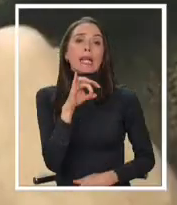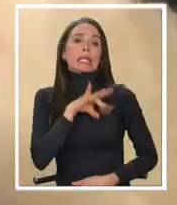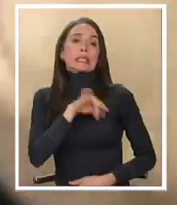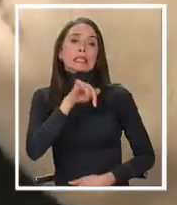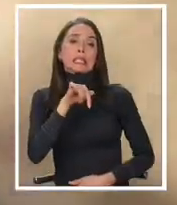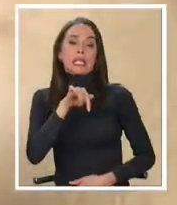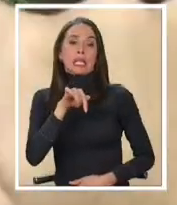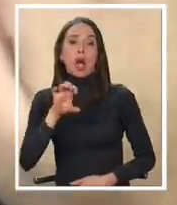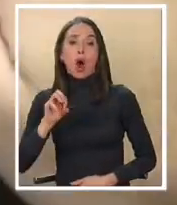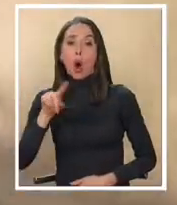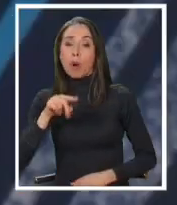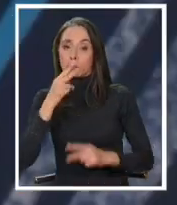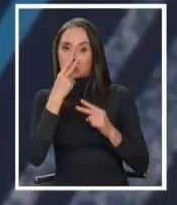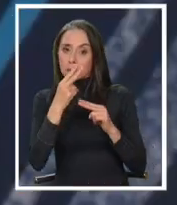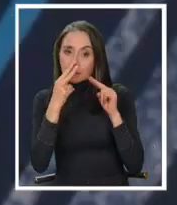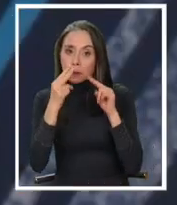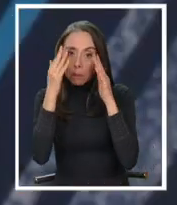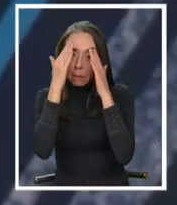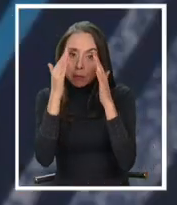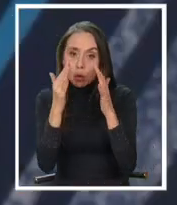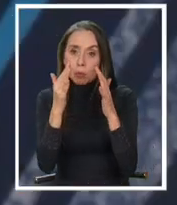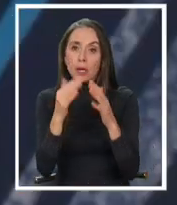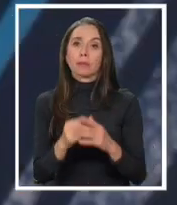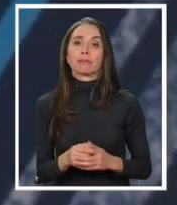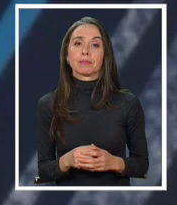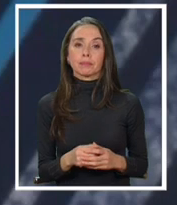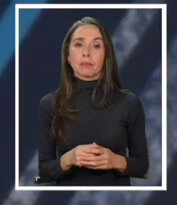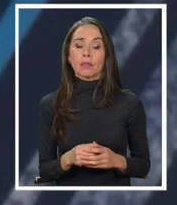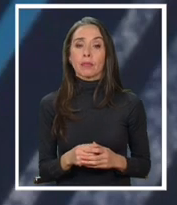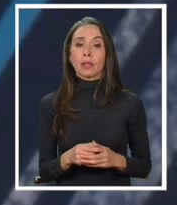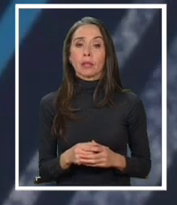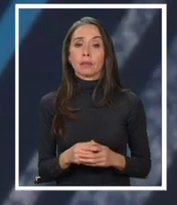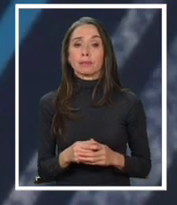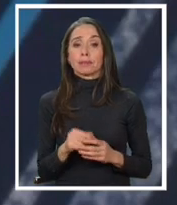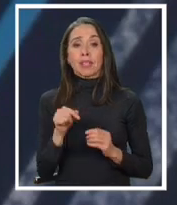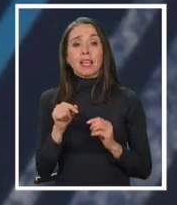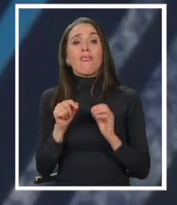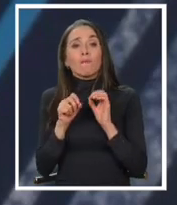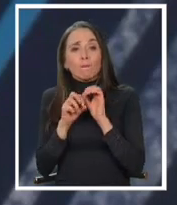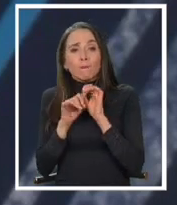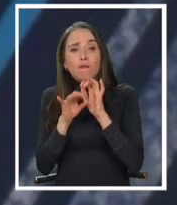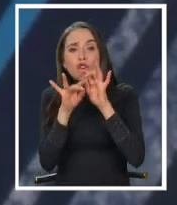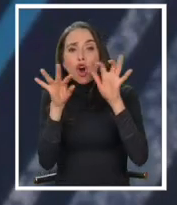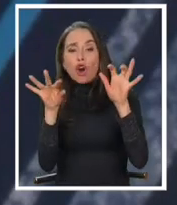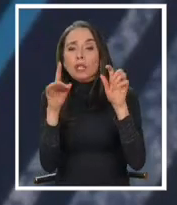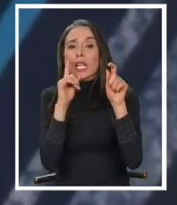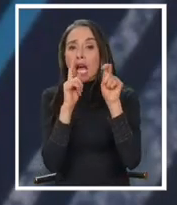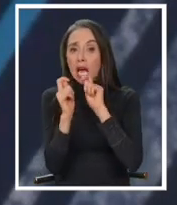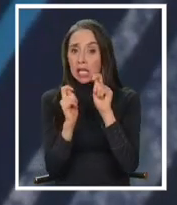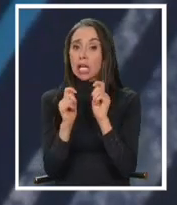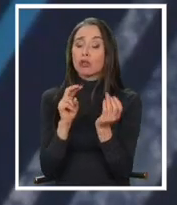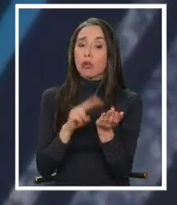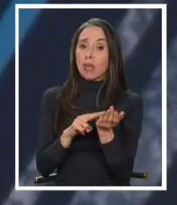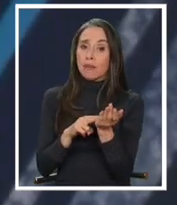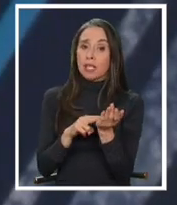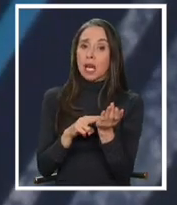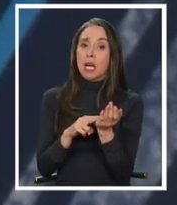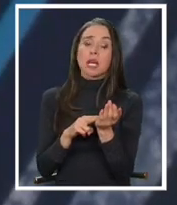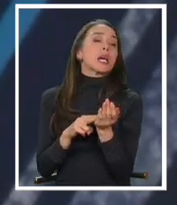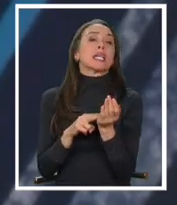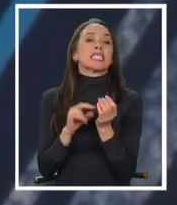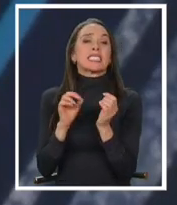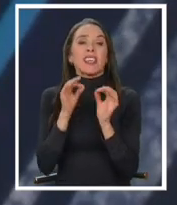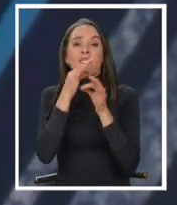preocupación desde la OMS. La magnitud de este brote plantea un riesgo real. Cuanto más tiempo